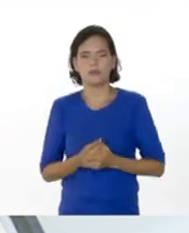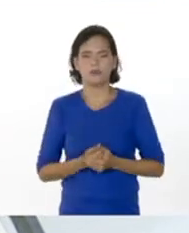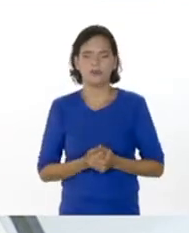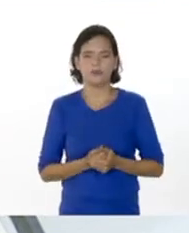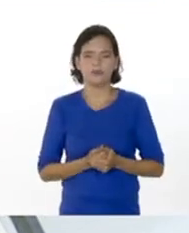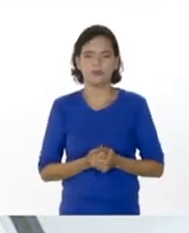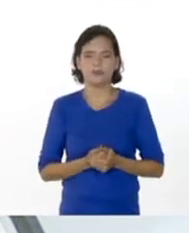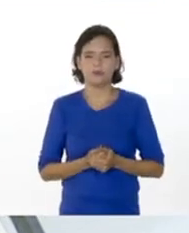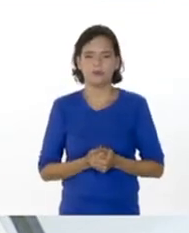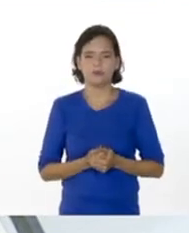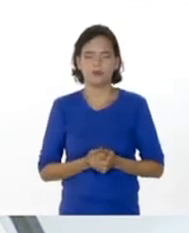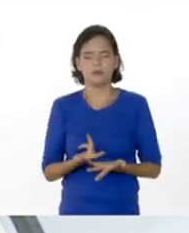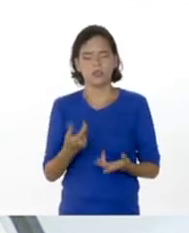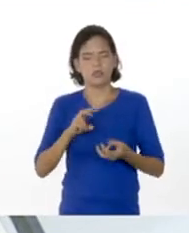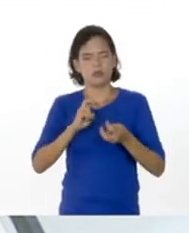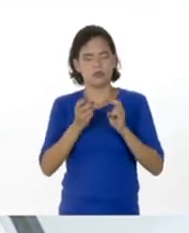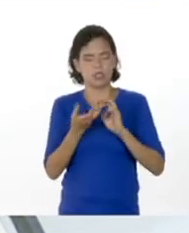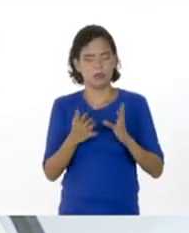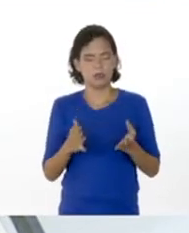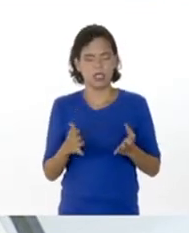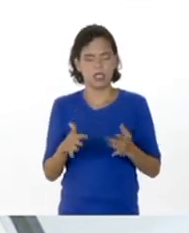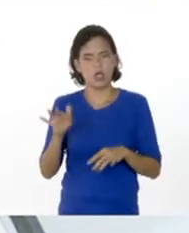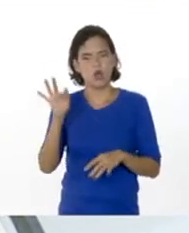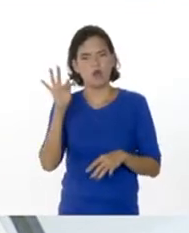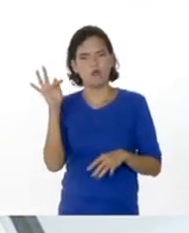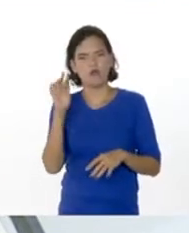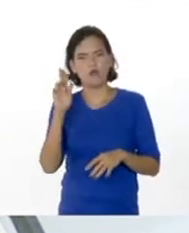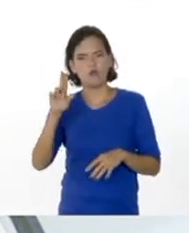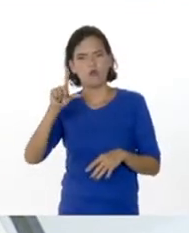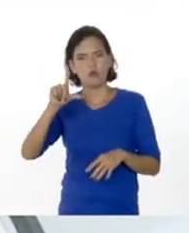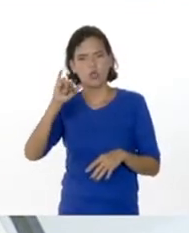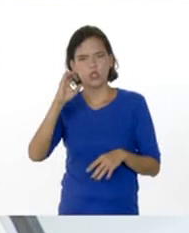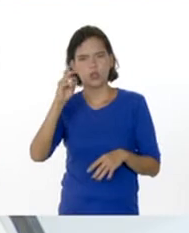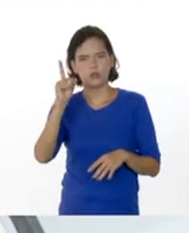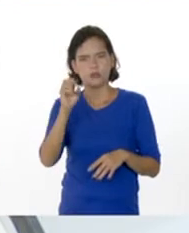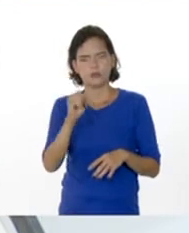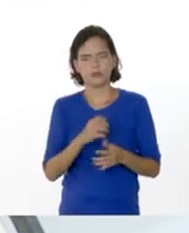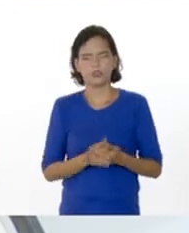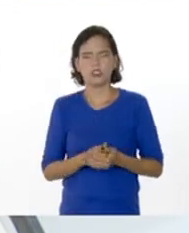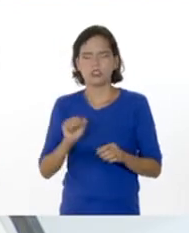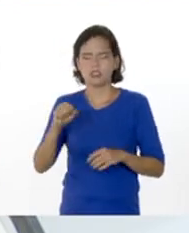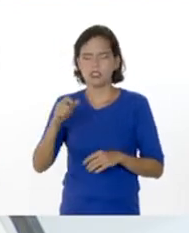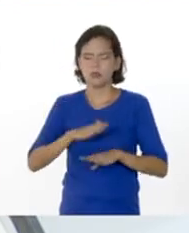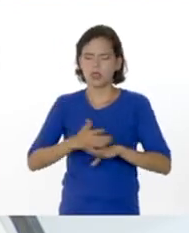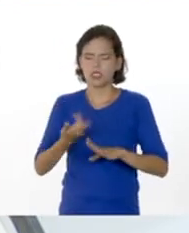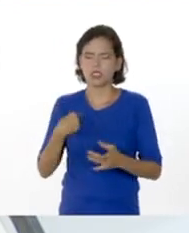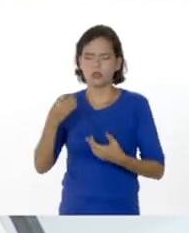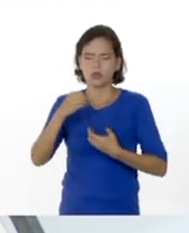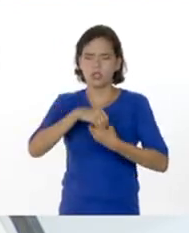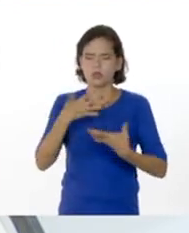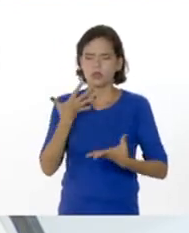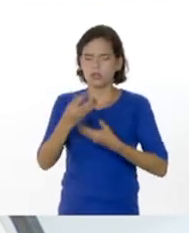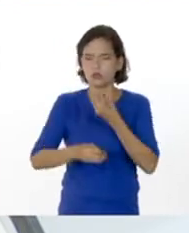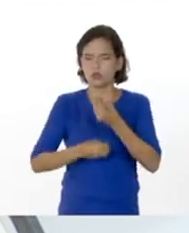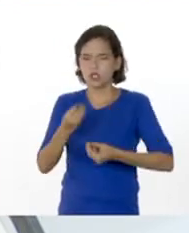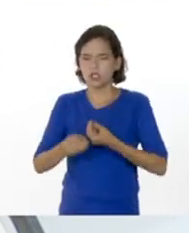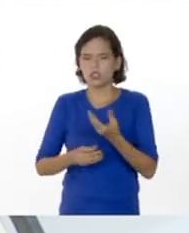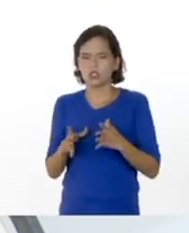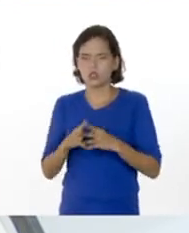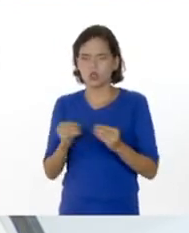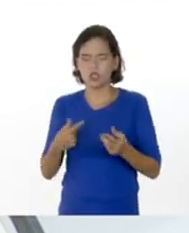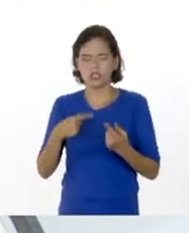fluido El Guri. Ustedes dirán, profe, pero ahí no tenemos un fluido. Claro que sí, porque tenemos dentro, genera, ¿ok?